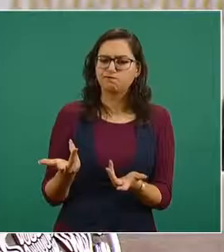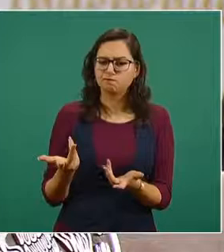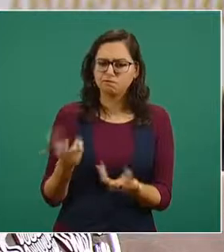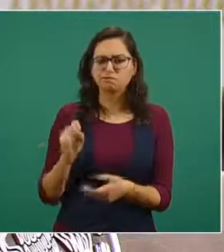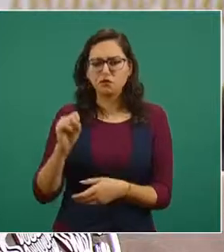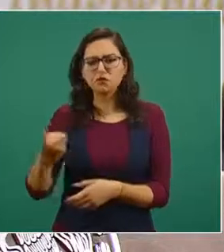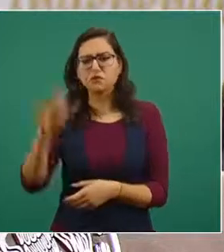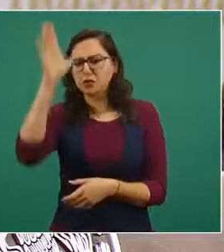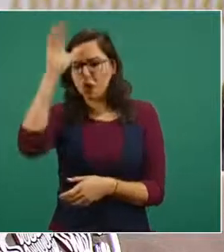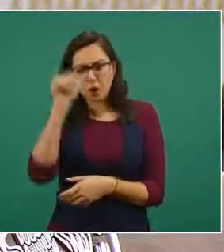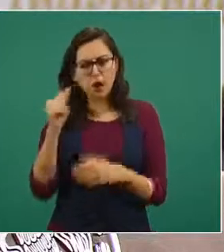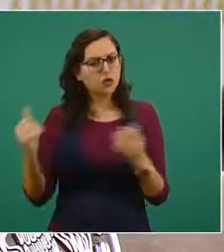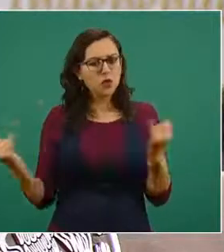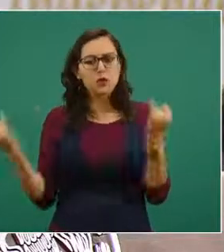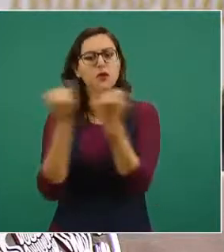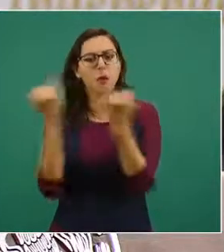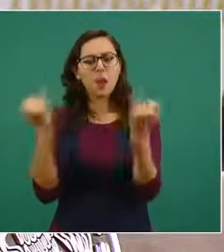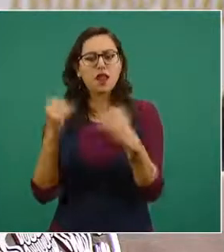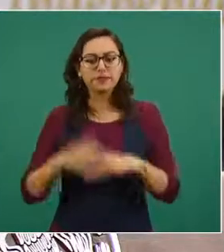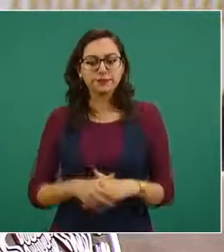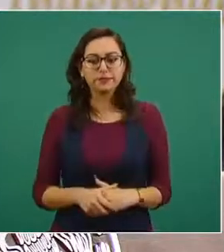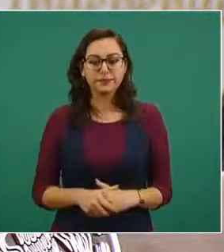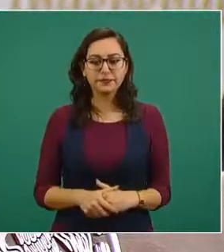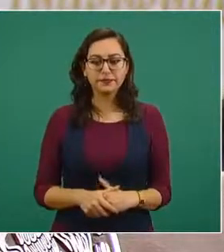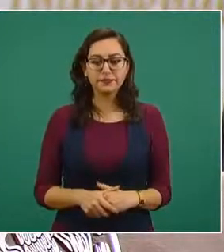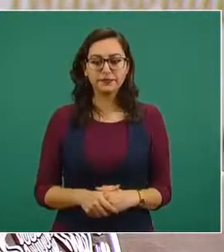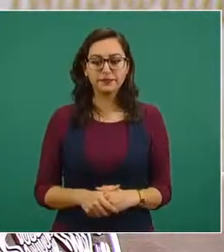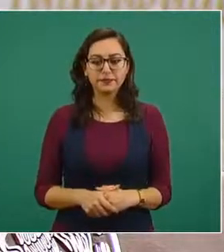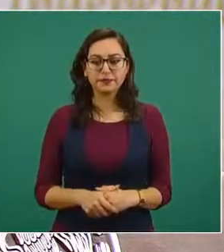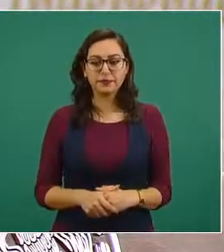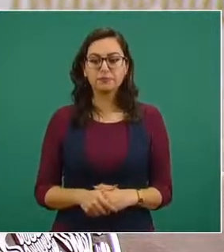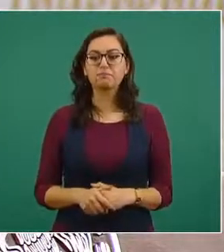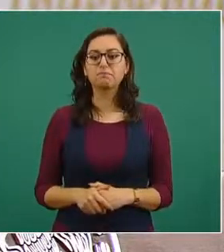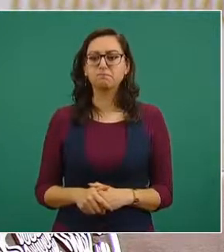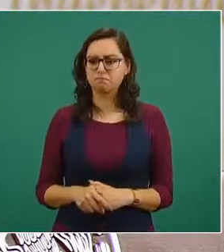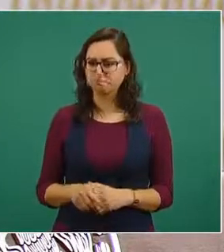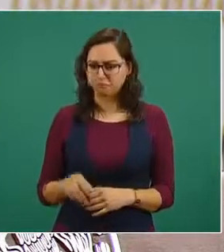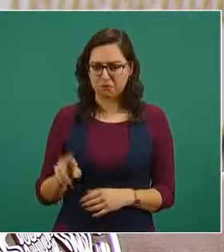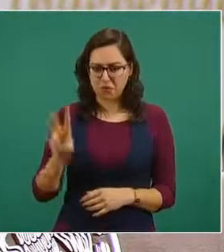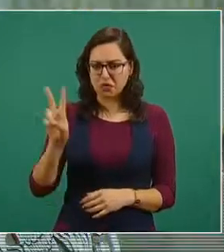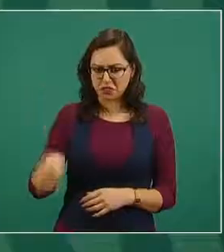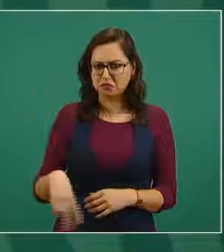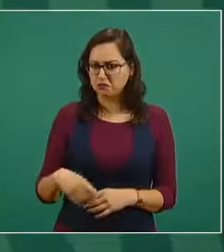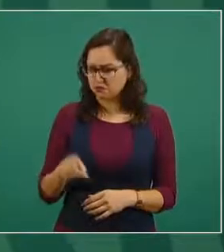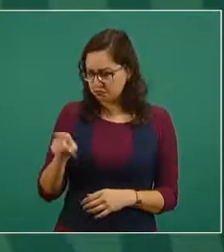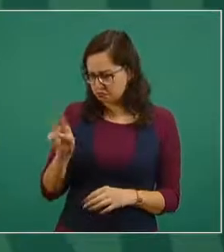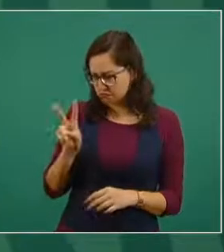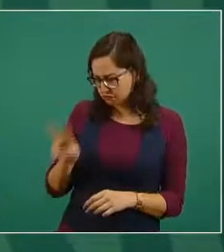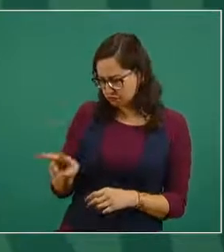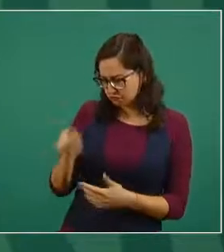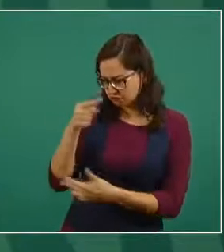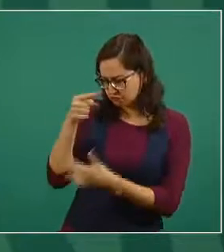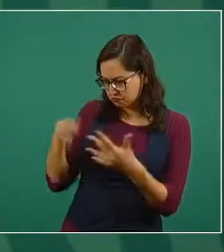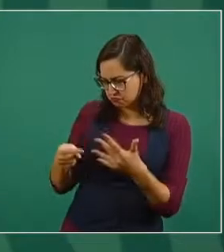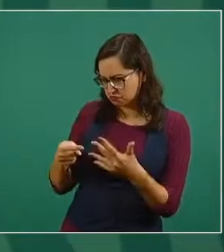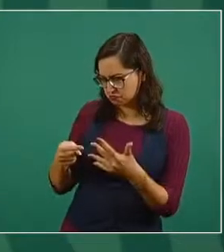avala, respalda. Porque